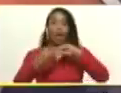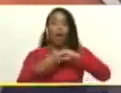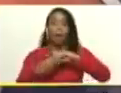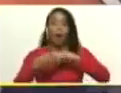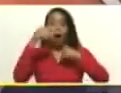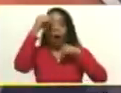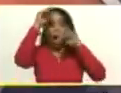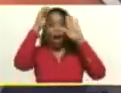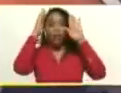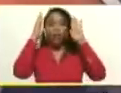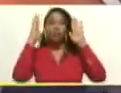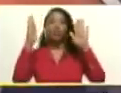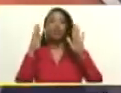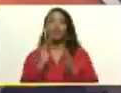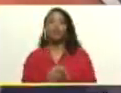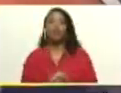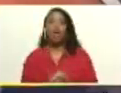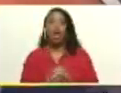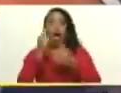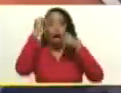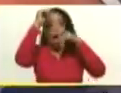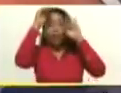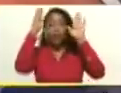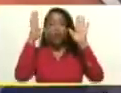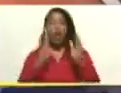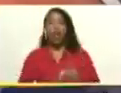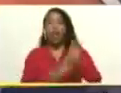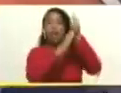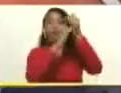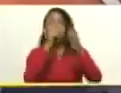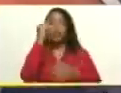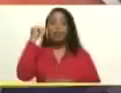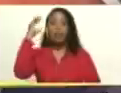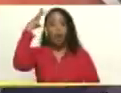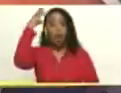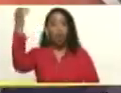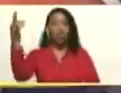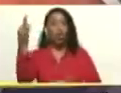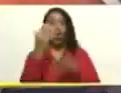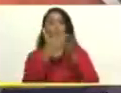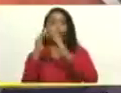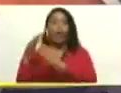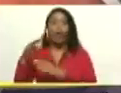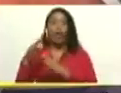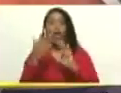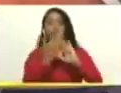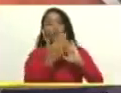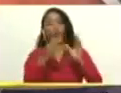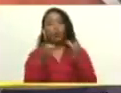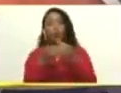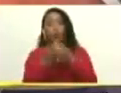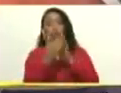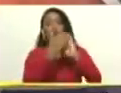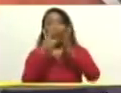atención, atención, líderes y lideresas de consejos comunales, comunas, atención,